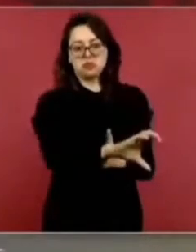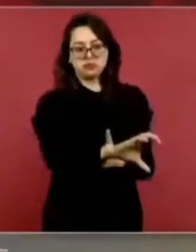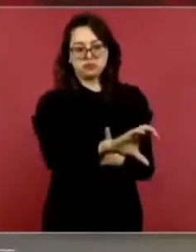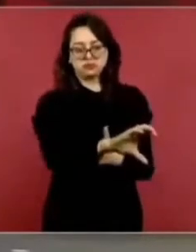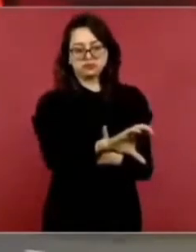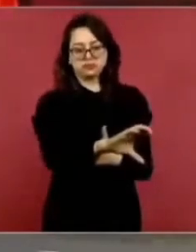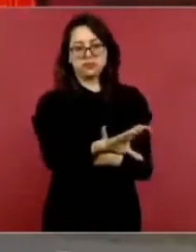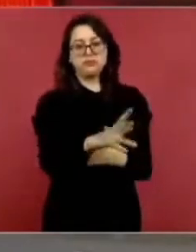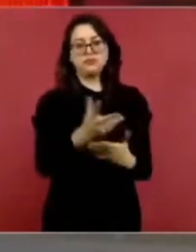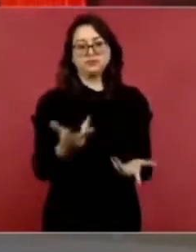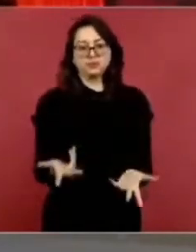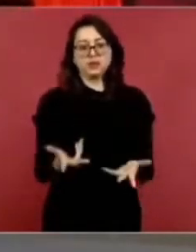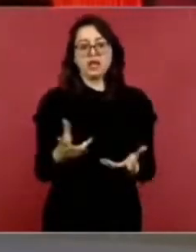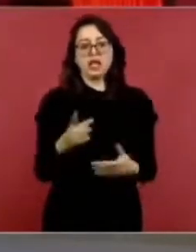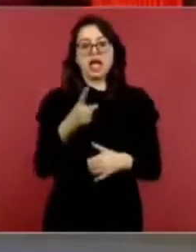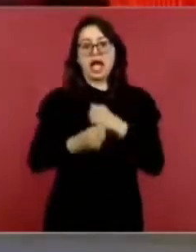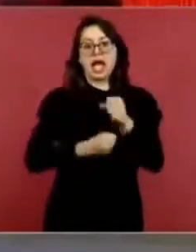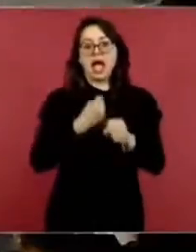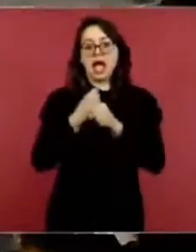avalúo de este?